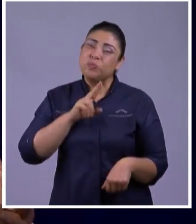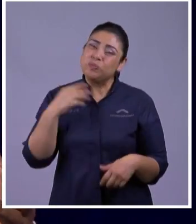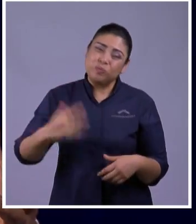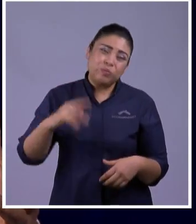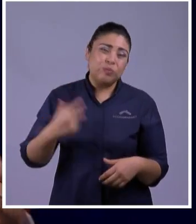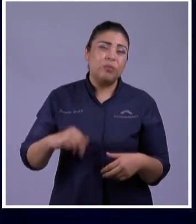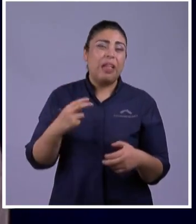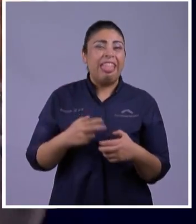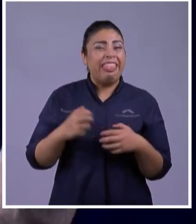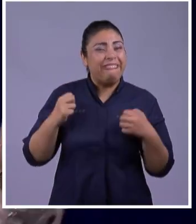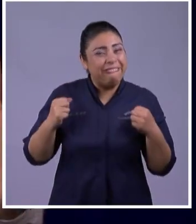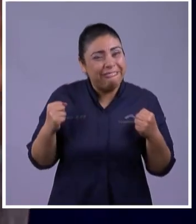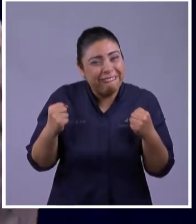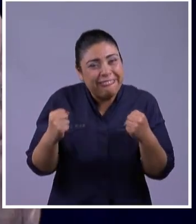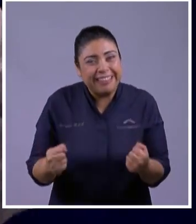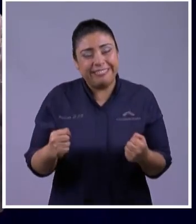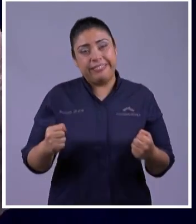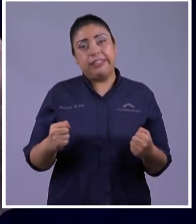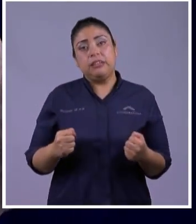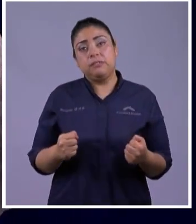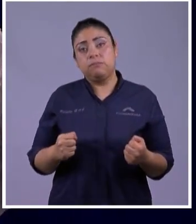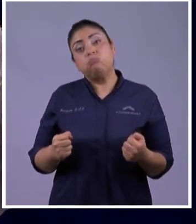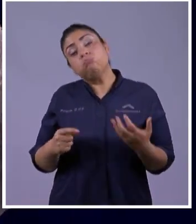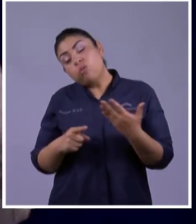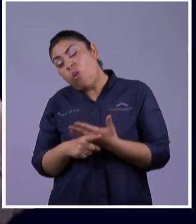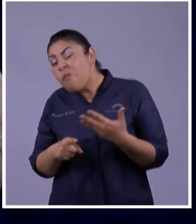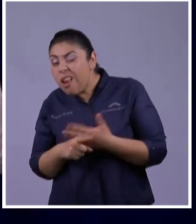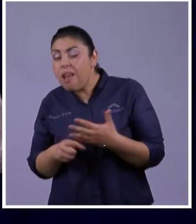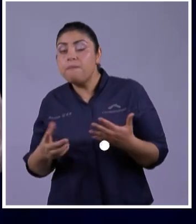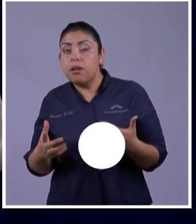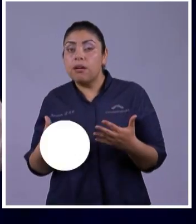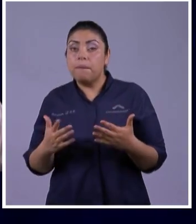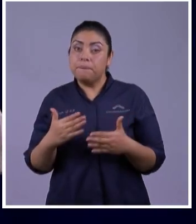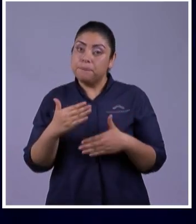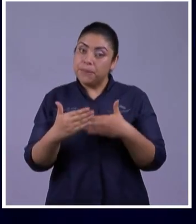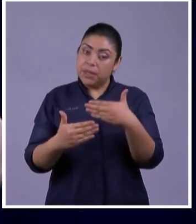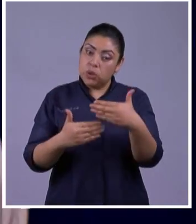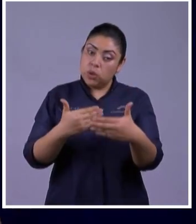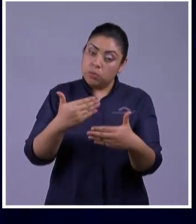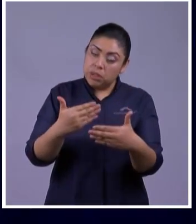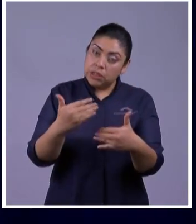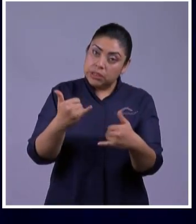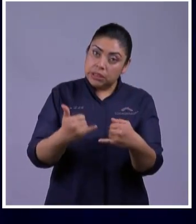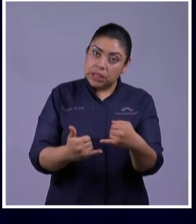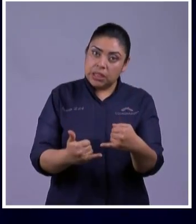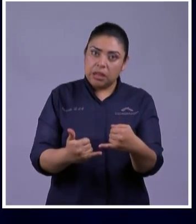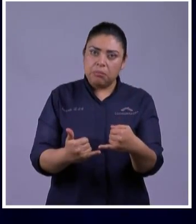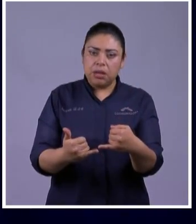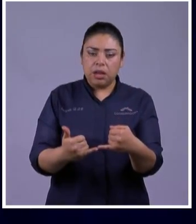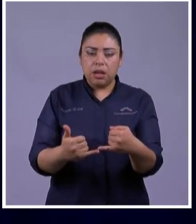Pasar Esa Prueba Al Final Dice Es Para Una Sola Cosa